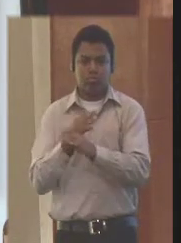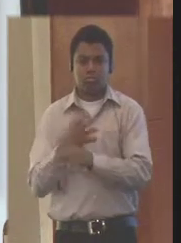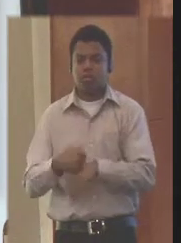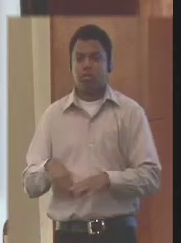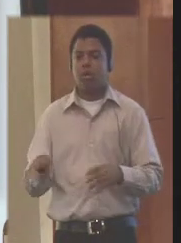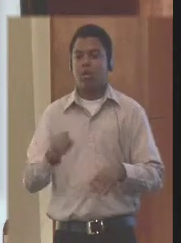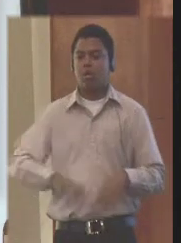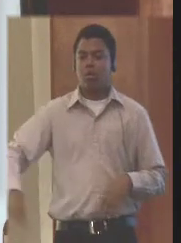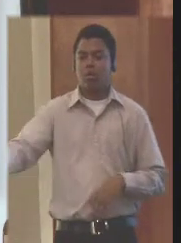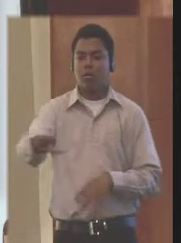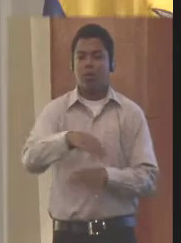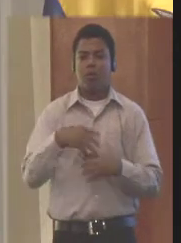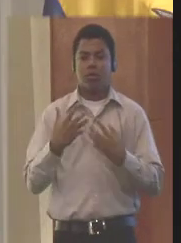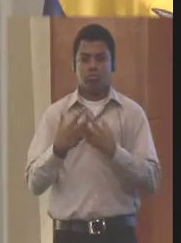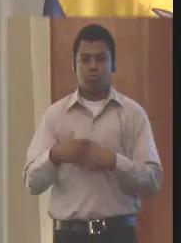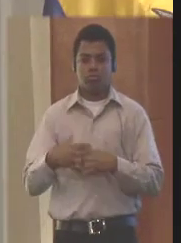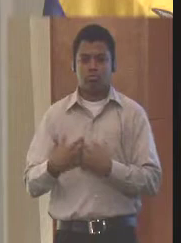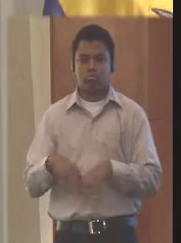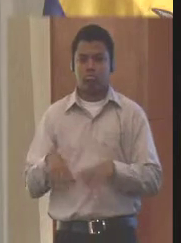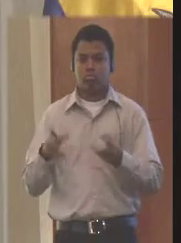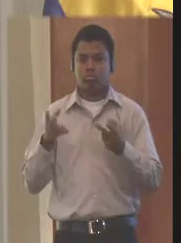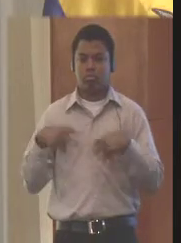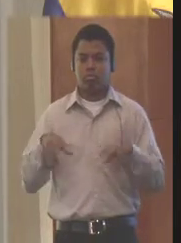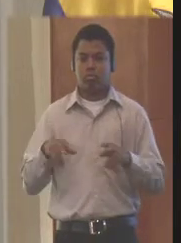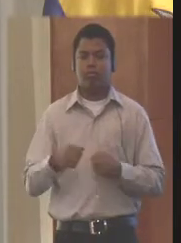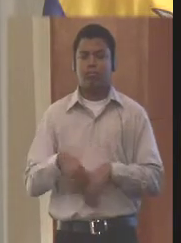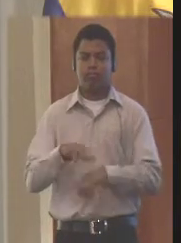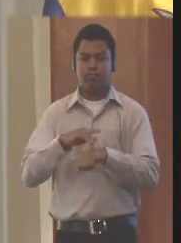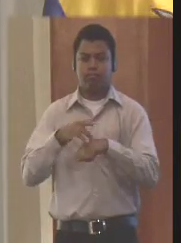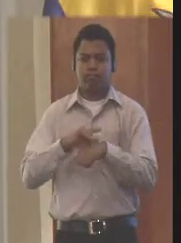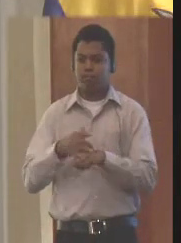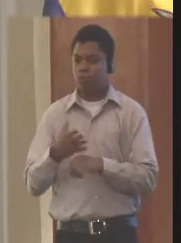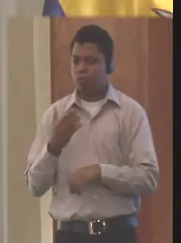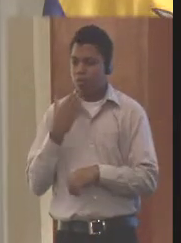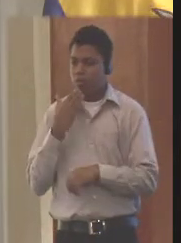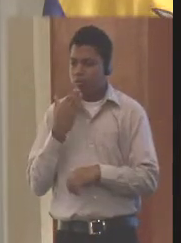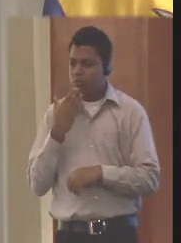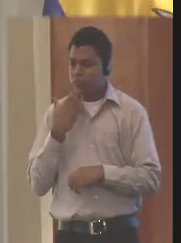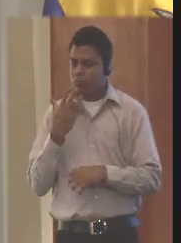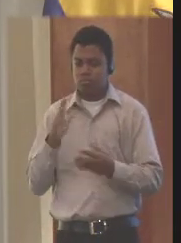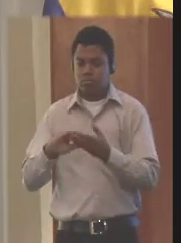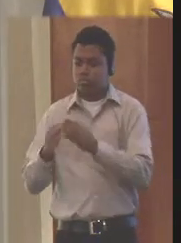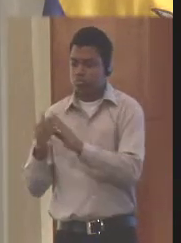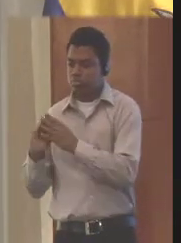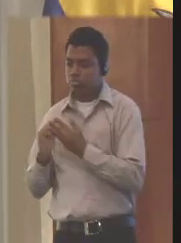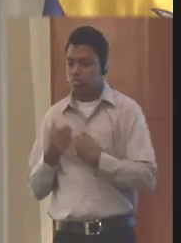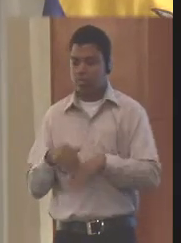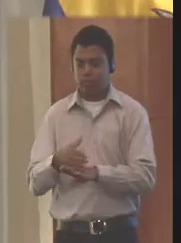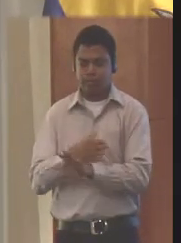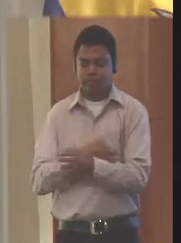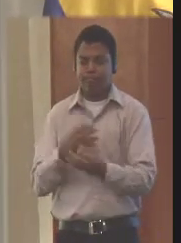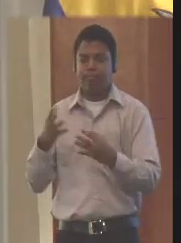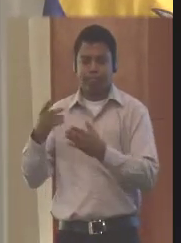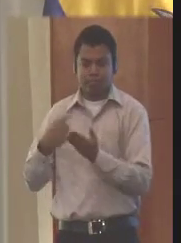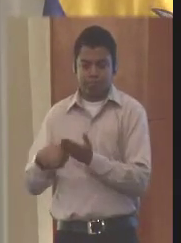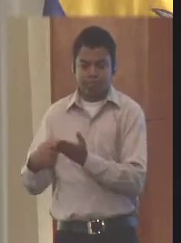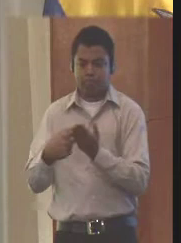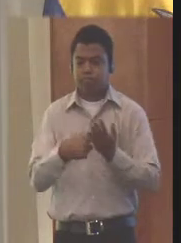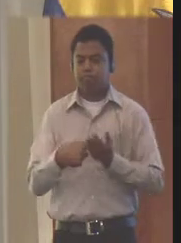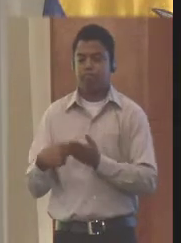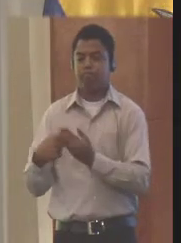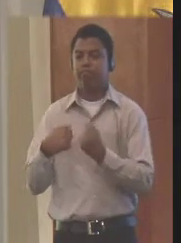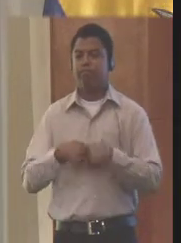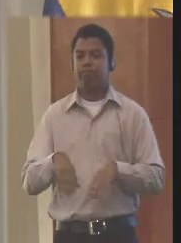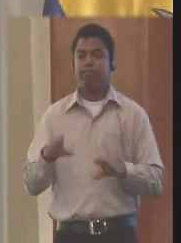industrial, además de los riesgos naturales a los que estaban inmersos estas comunidades. Me voy a concentrar en decir, en esta zona